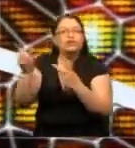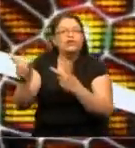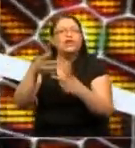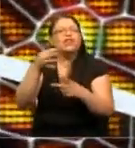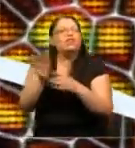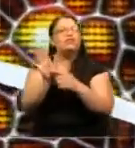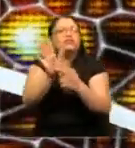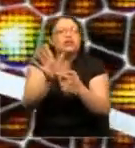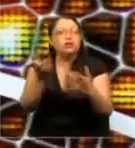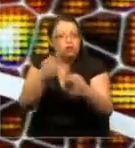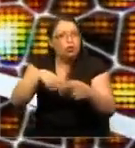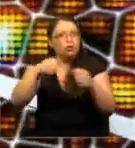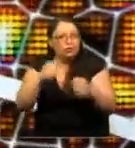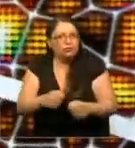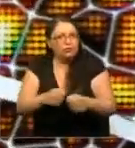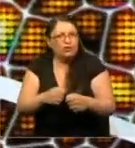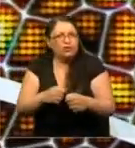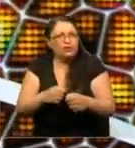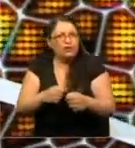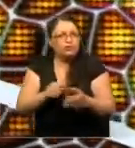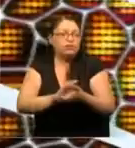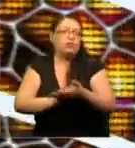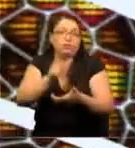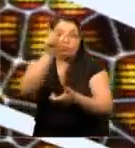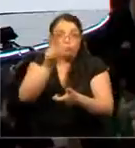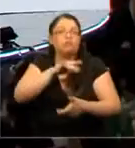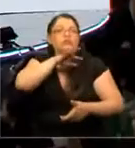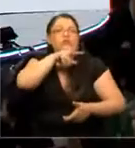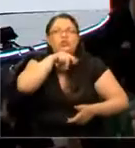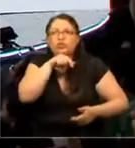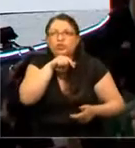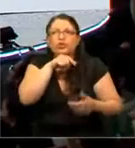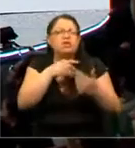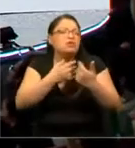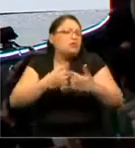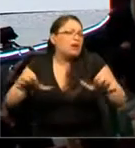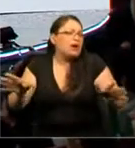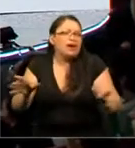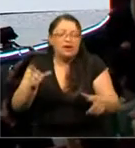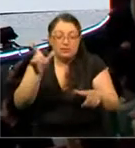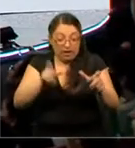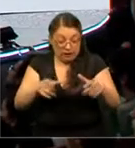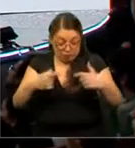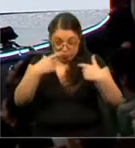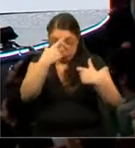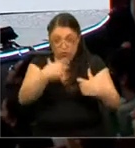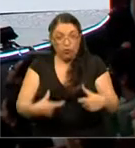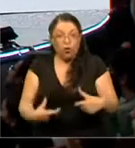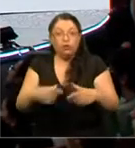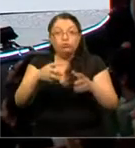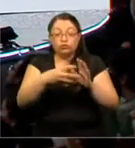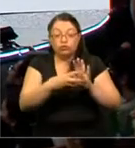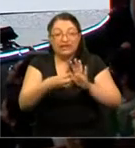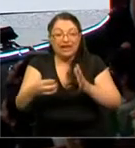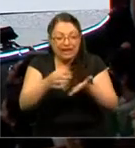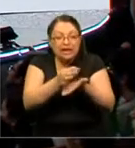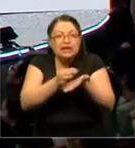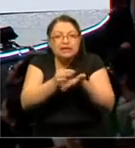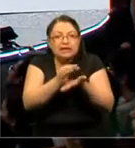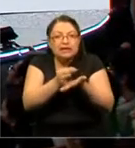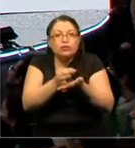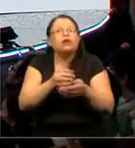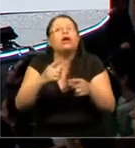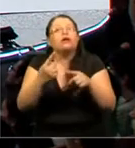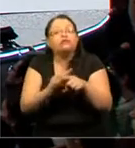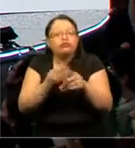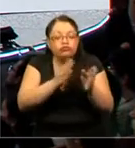podemos tomar células de un organismo adulto, de cualquier parte de ese organismo, y las podemos reprogramar para convertirse en otros